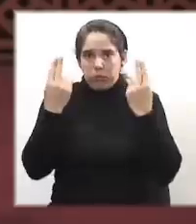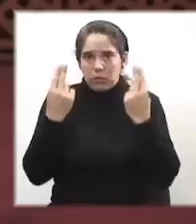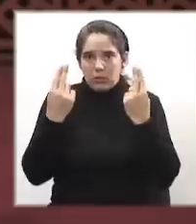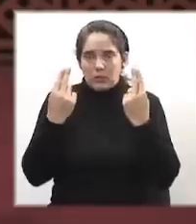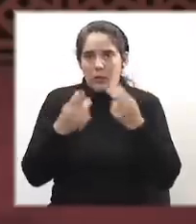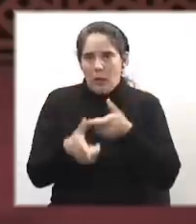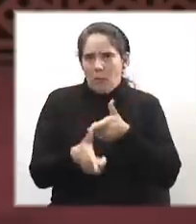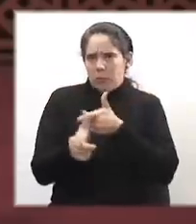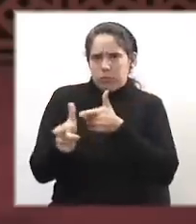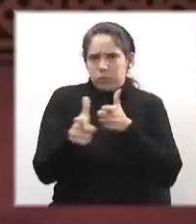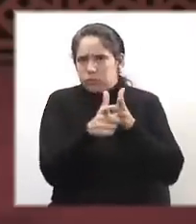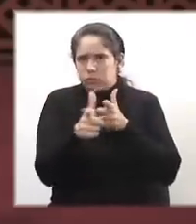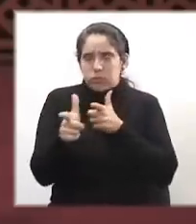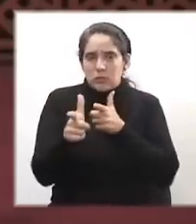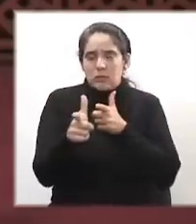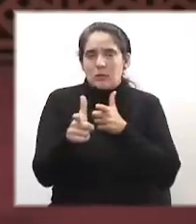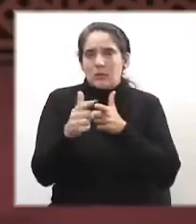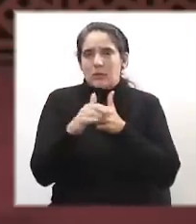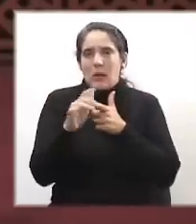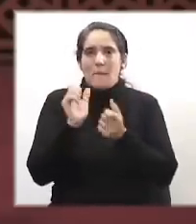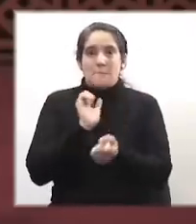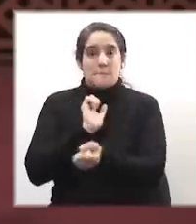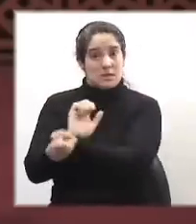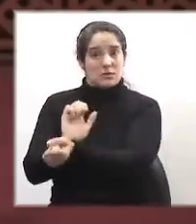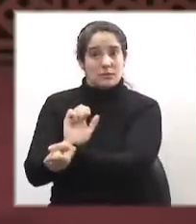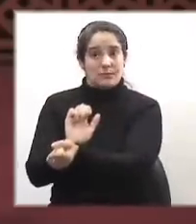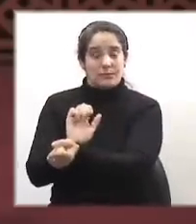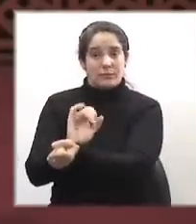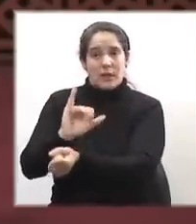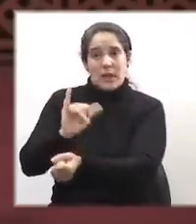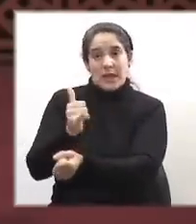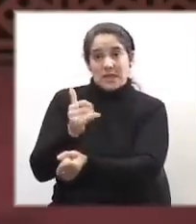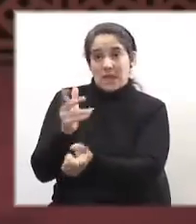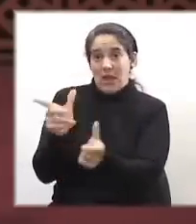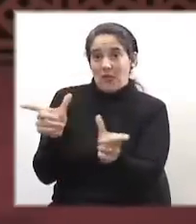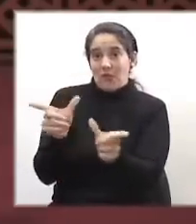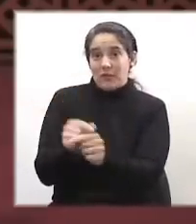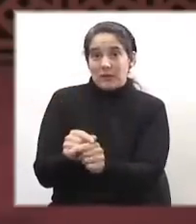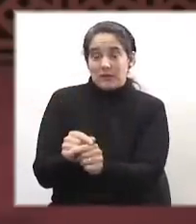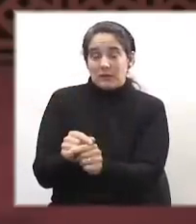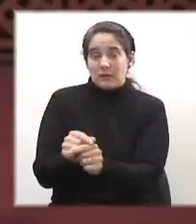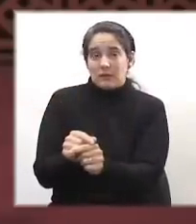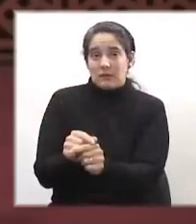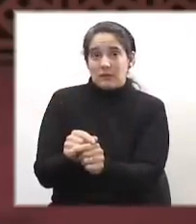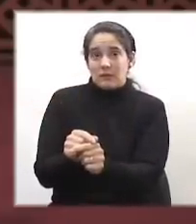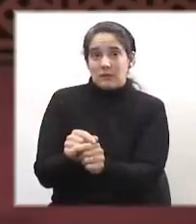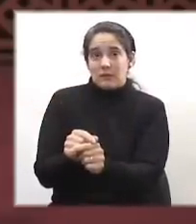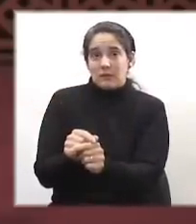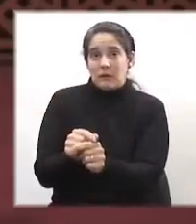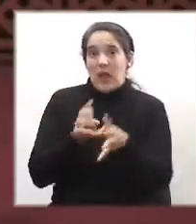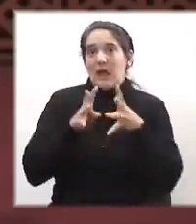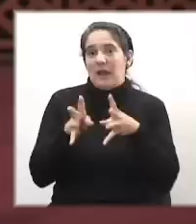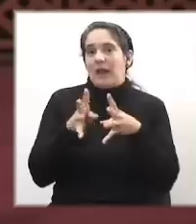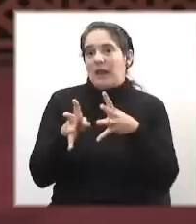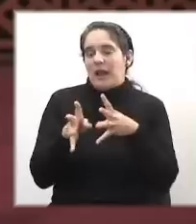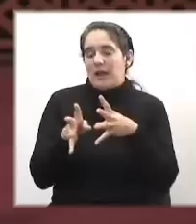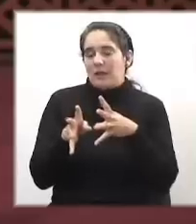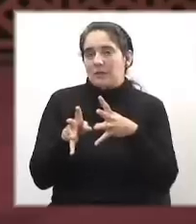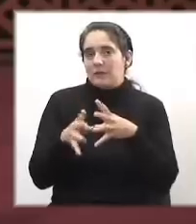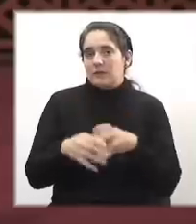armas estaban presos, que ya había concluido la guerra antisubversiva.